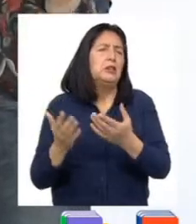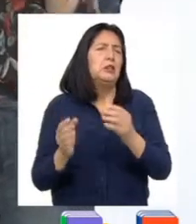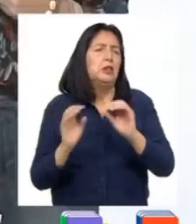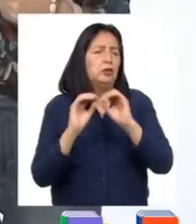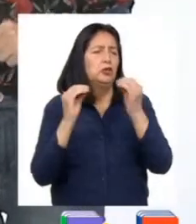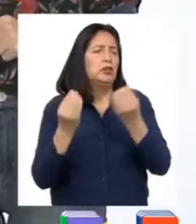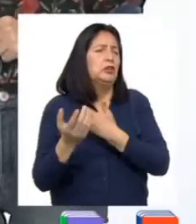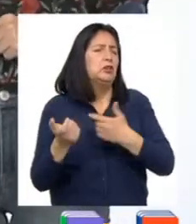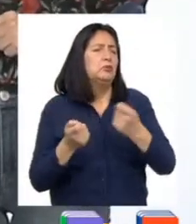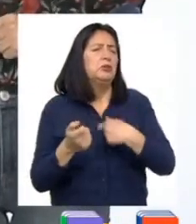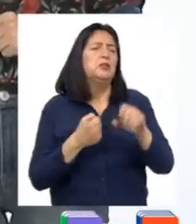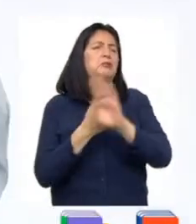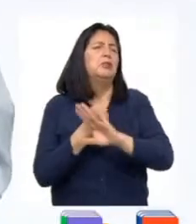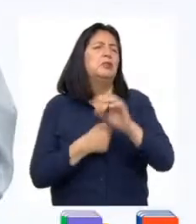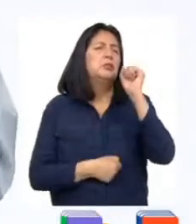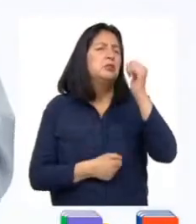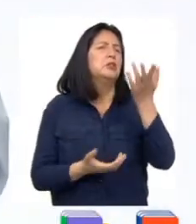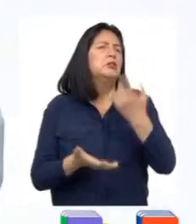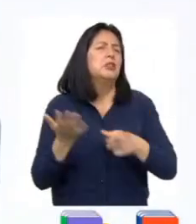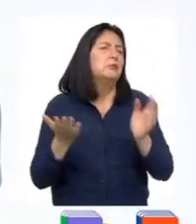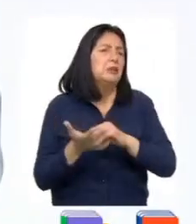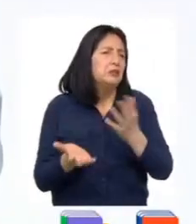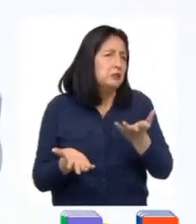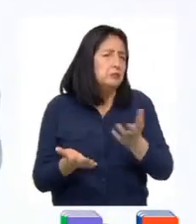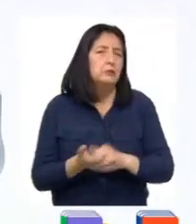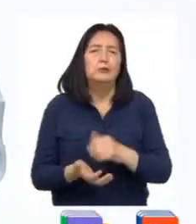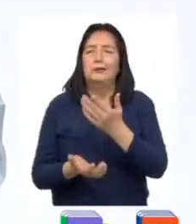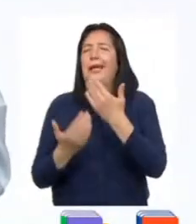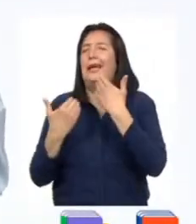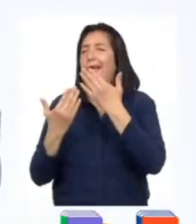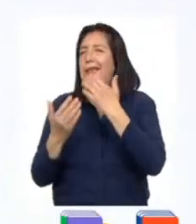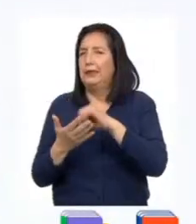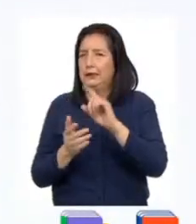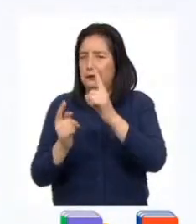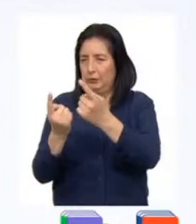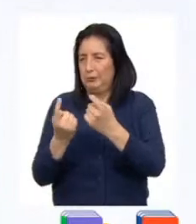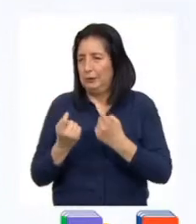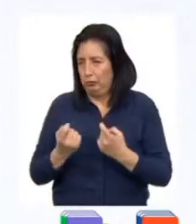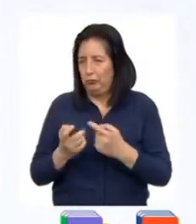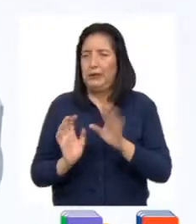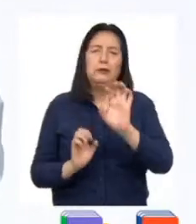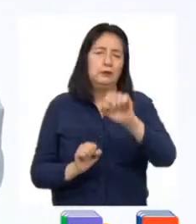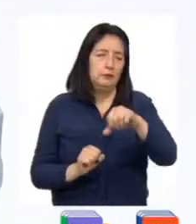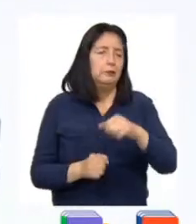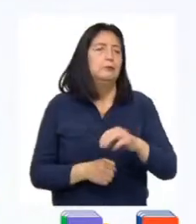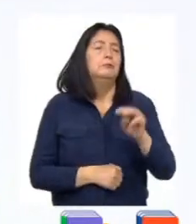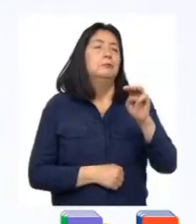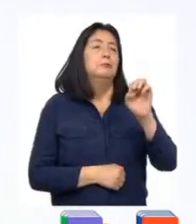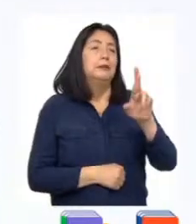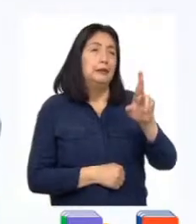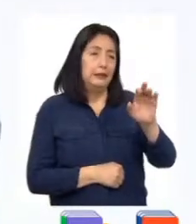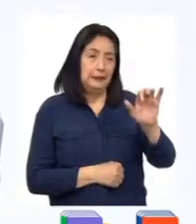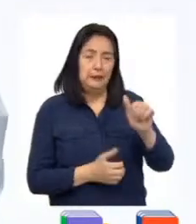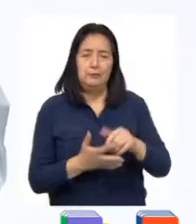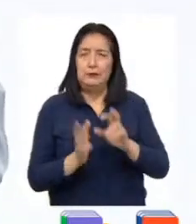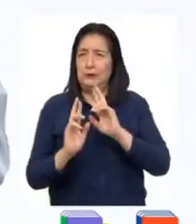Estado que defienden nuestros derechos? Gracias por compartir tu pregunta, María. María. Para responderte quisiera compartir otro